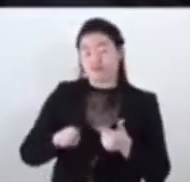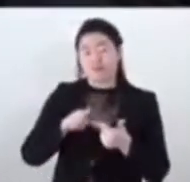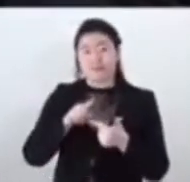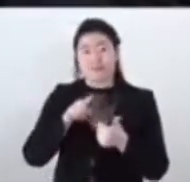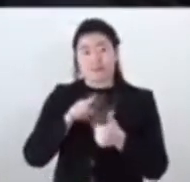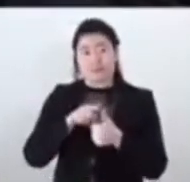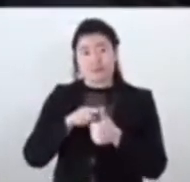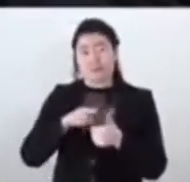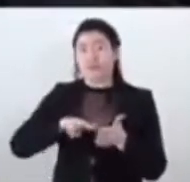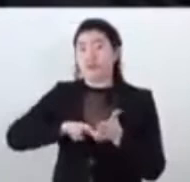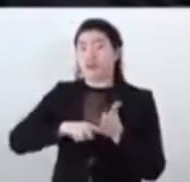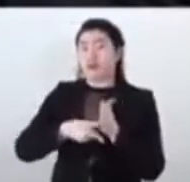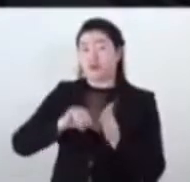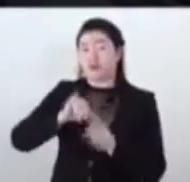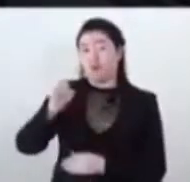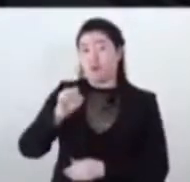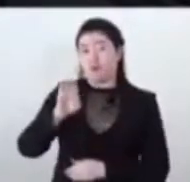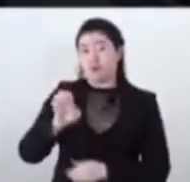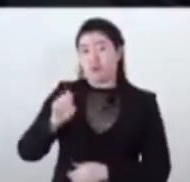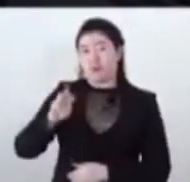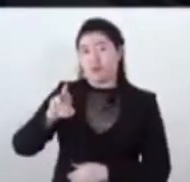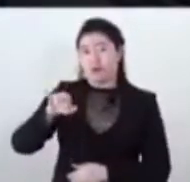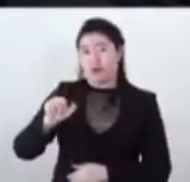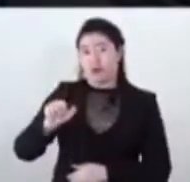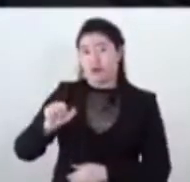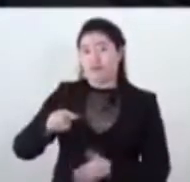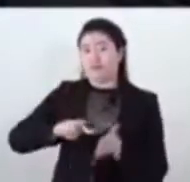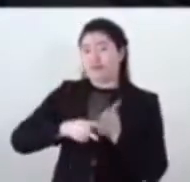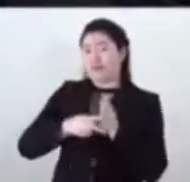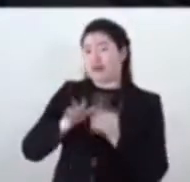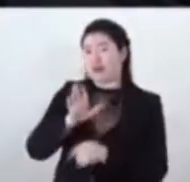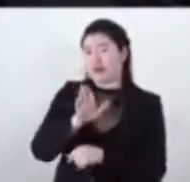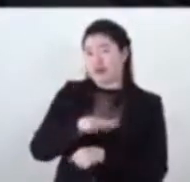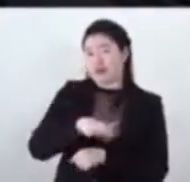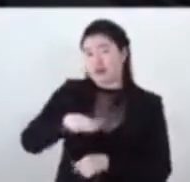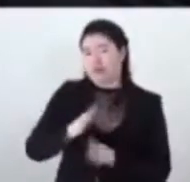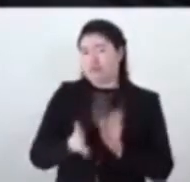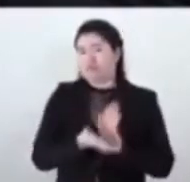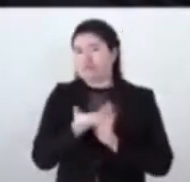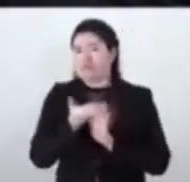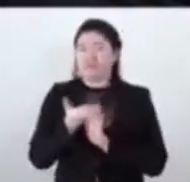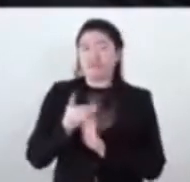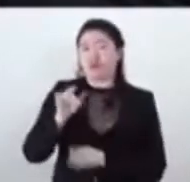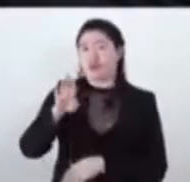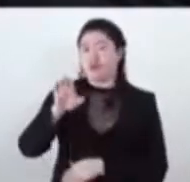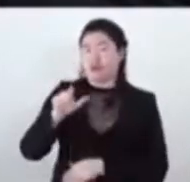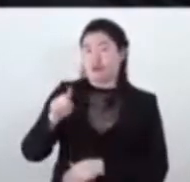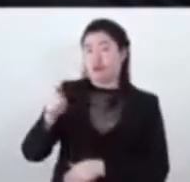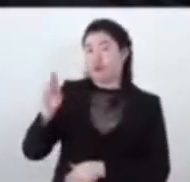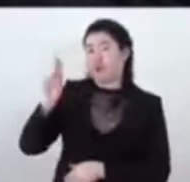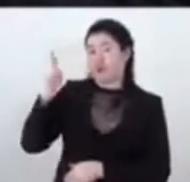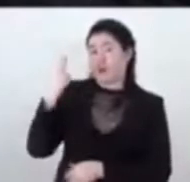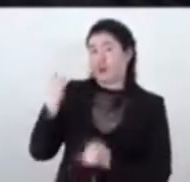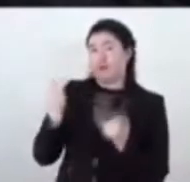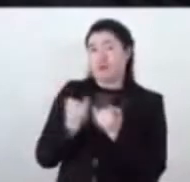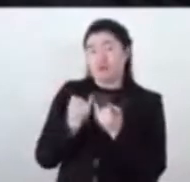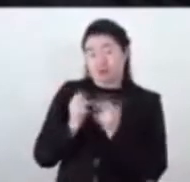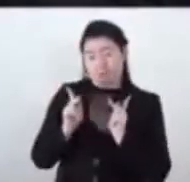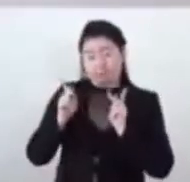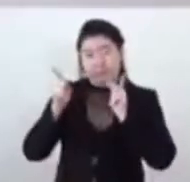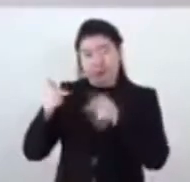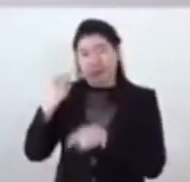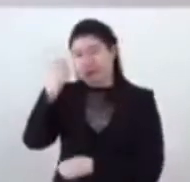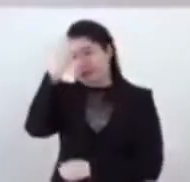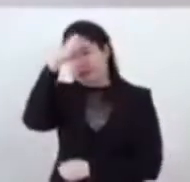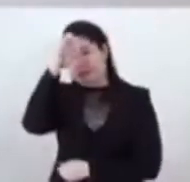María Río Bomartín, ingeniero civil por la UNAM, especialista en estructuras y en puentes y viaductos urbanos,